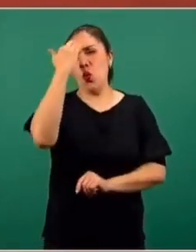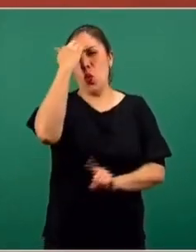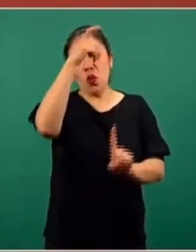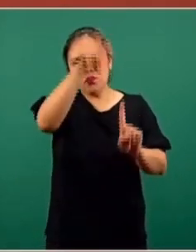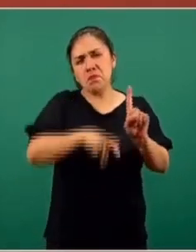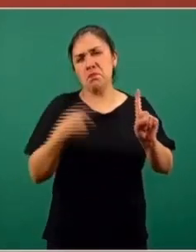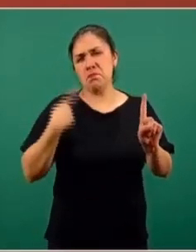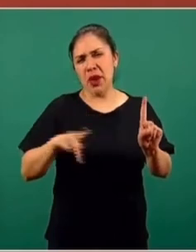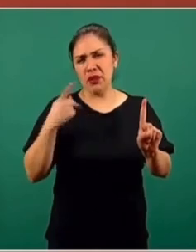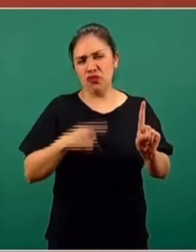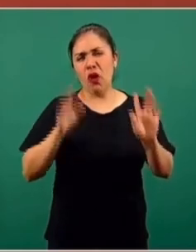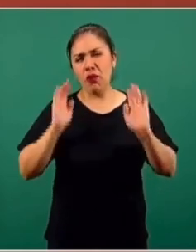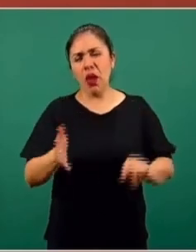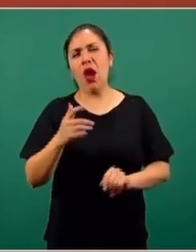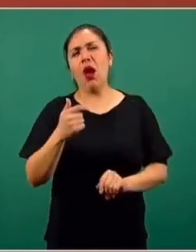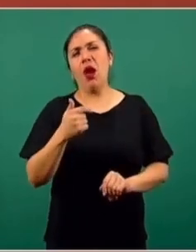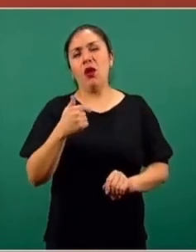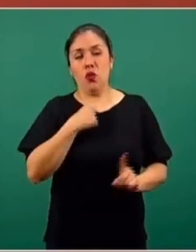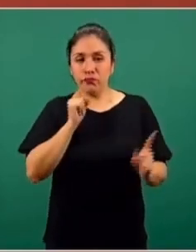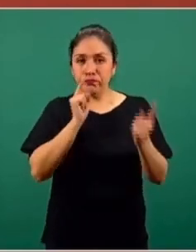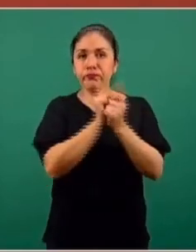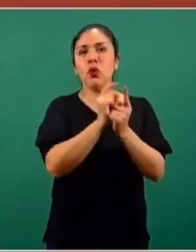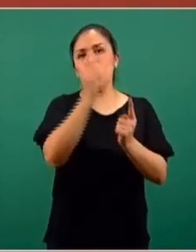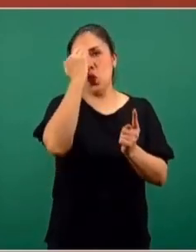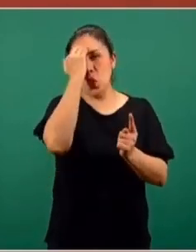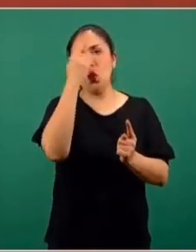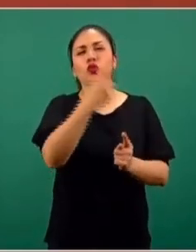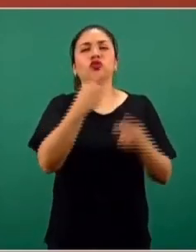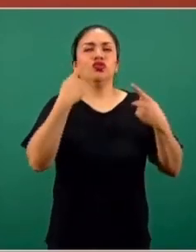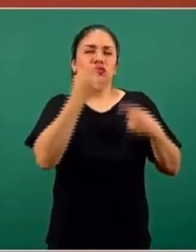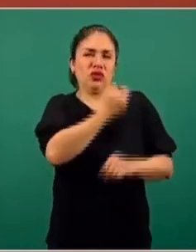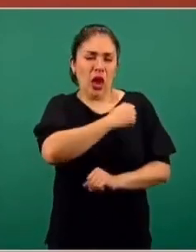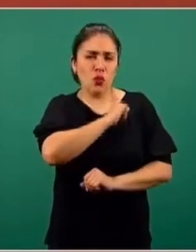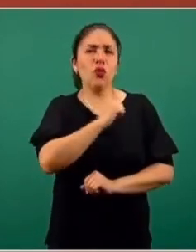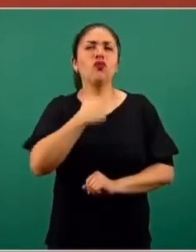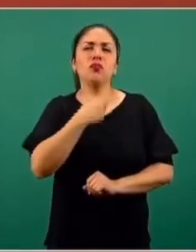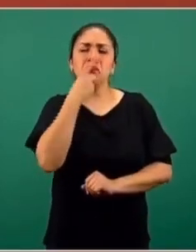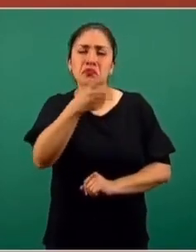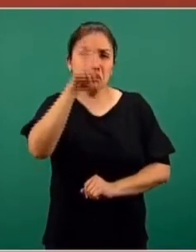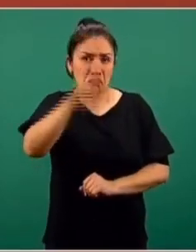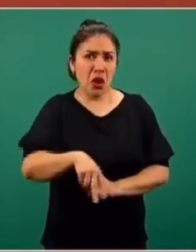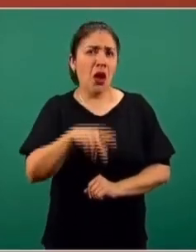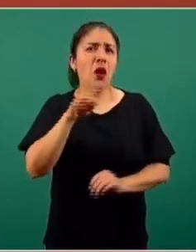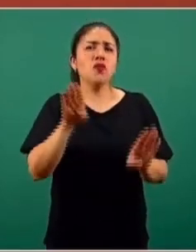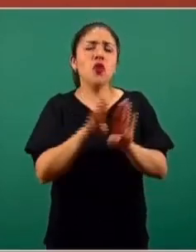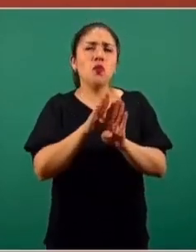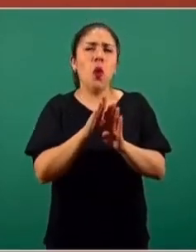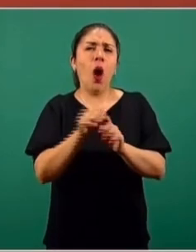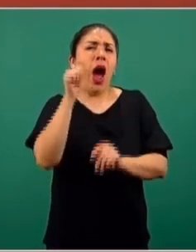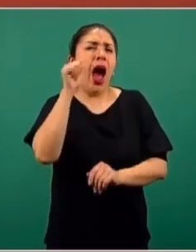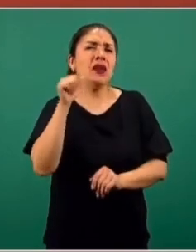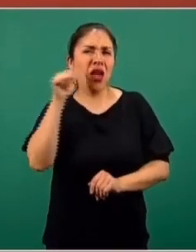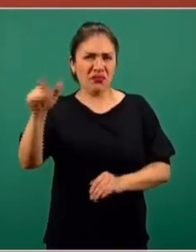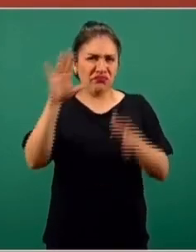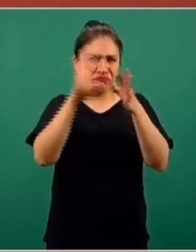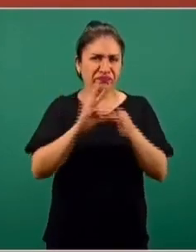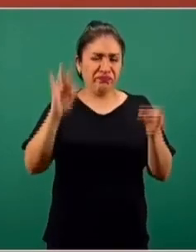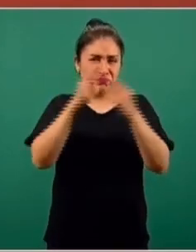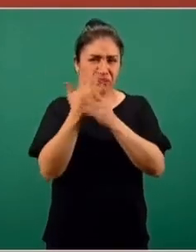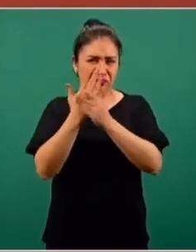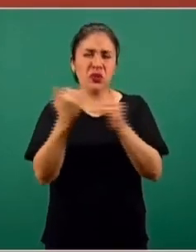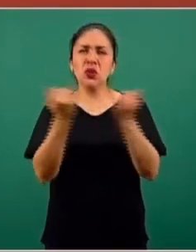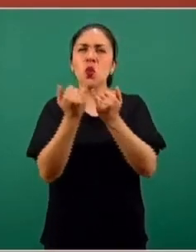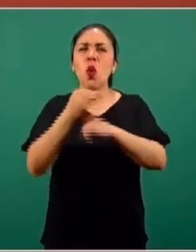es, lo conozco no sólo él, pues conozco su estado de salud, es que en general, tal como lo anunció ayer y lo comunicó el doctor